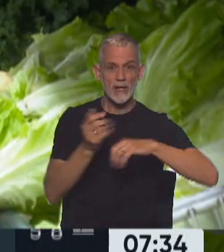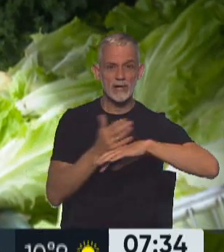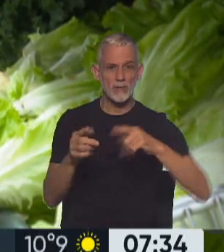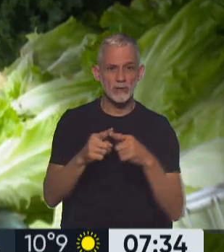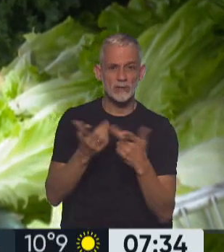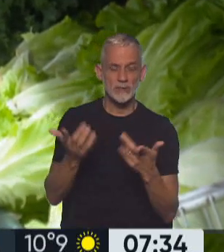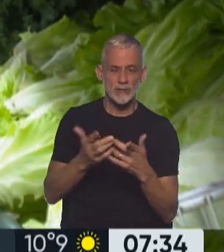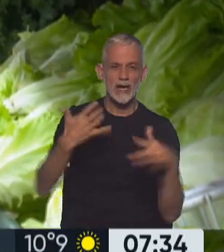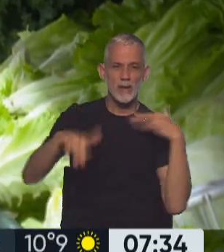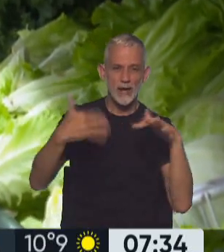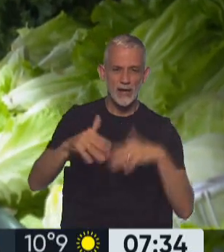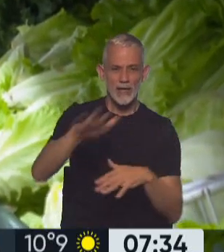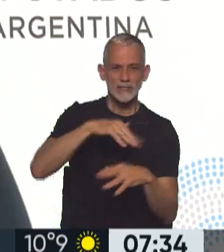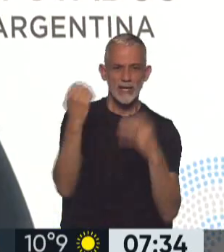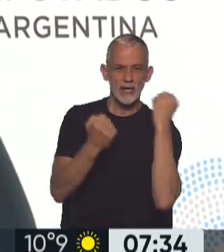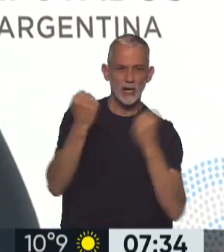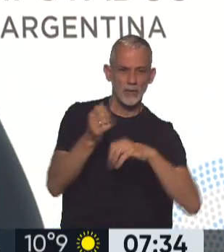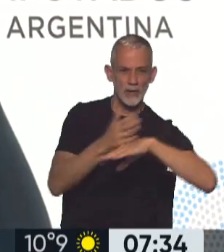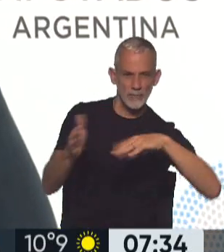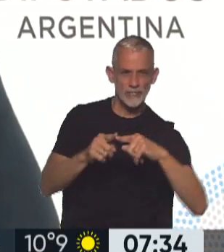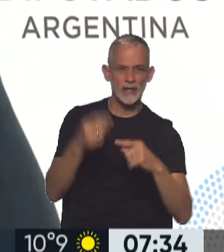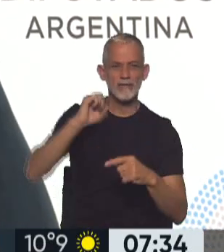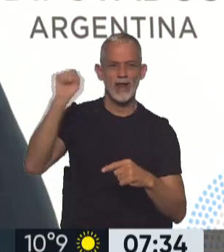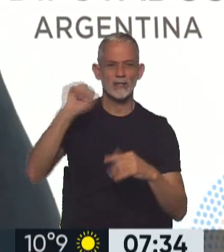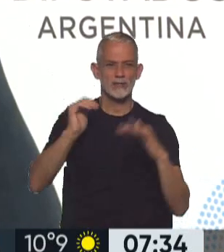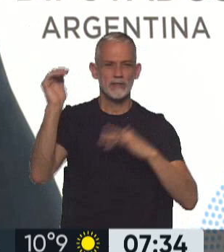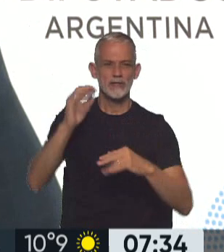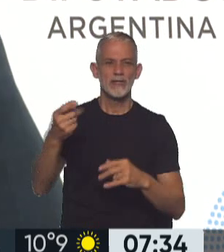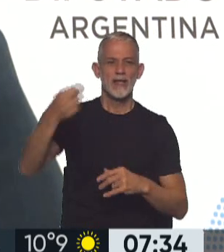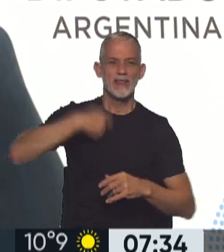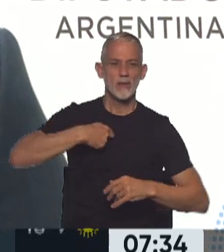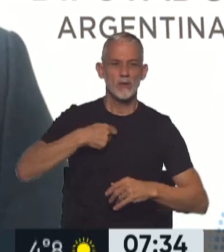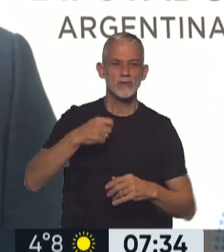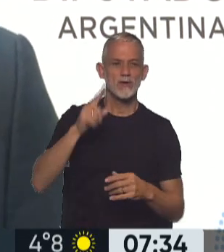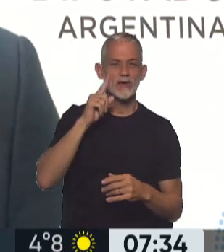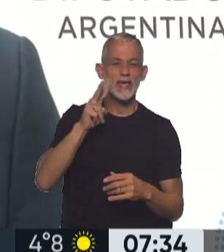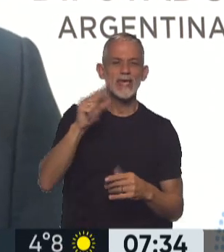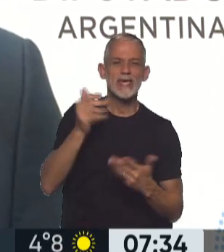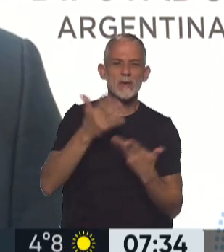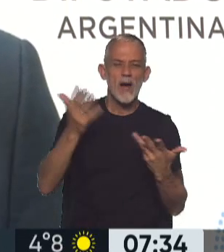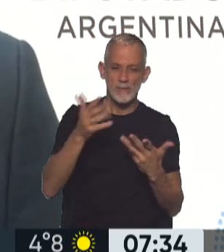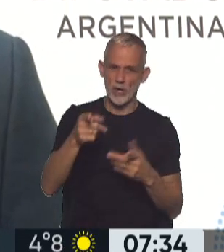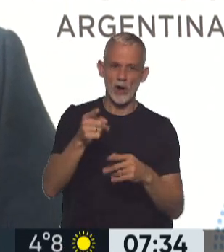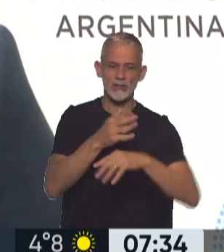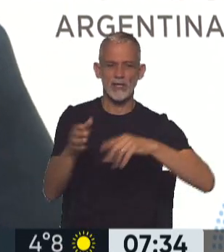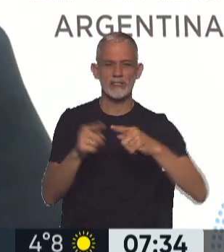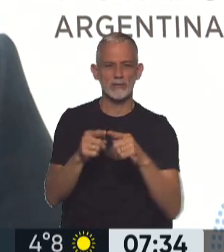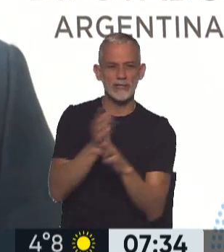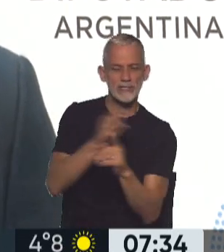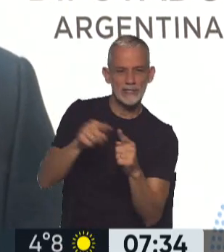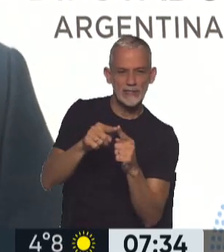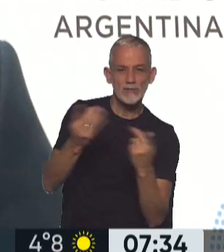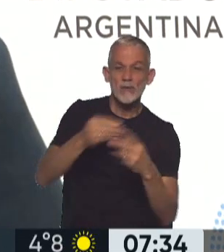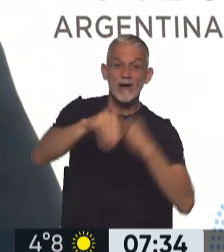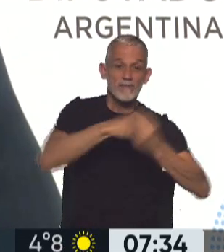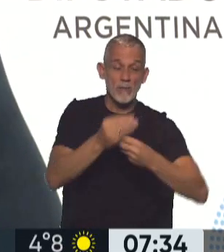emergencia económica con el que estamos, con una inflación tan alta, haya devolución de los impuestos al consumo, porque estamos hablando de familias que no llegan a fin de mes,